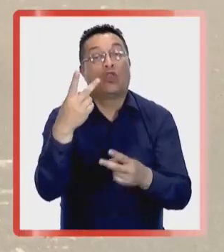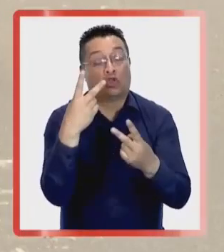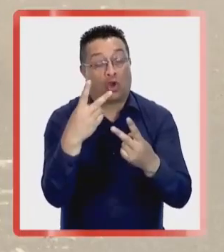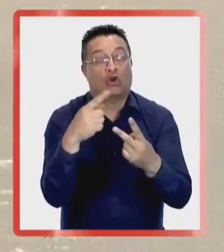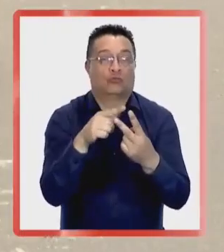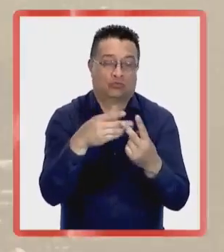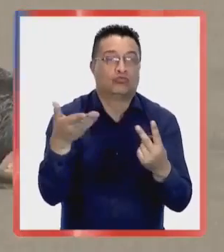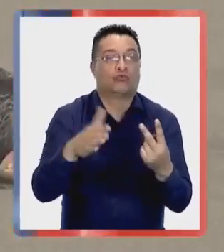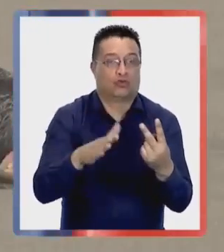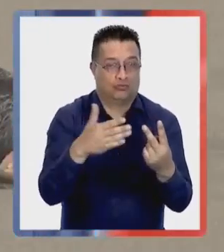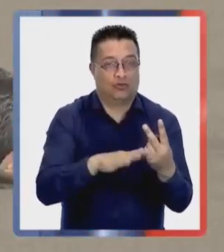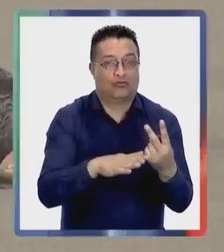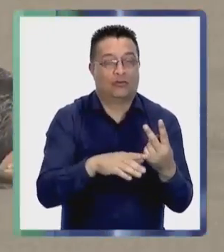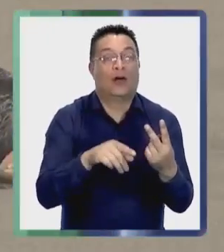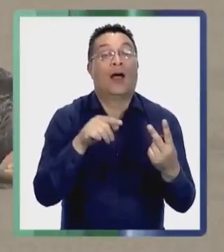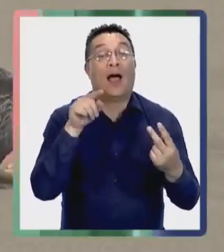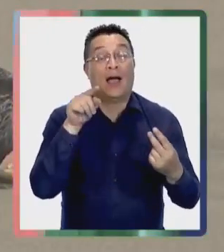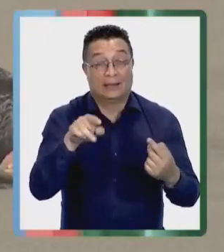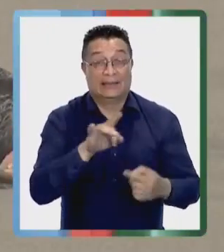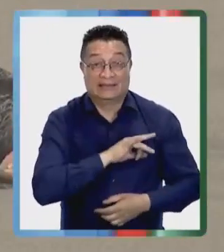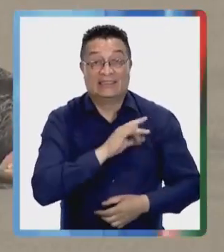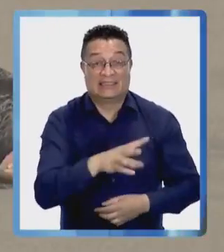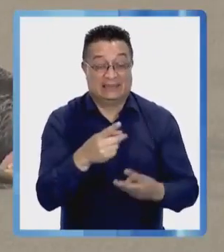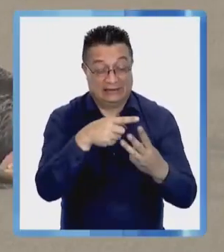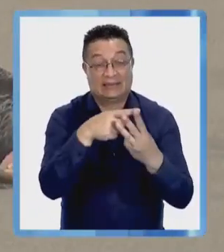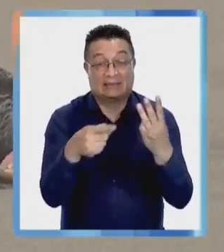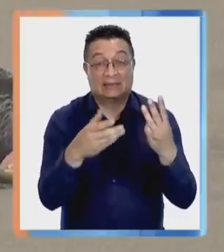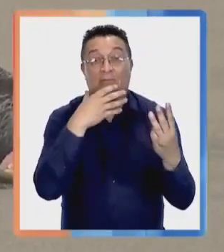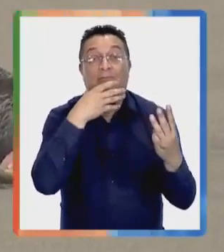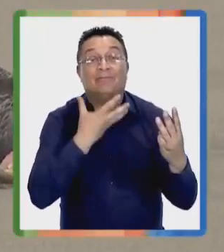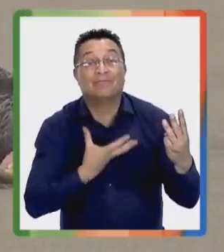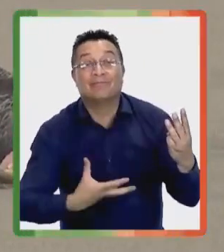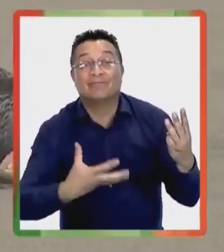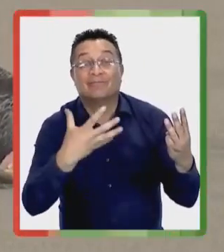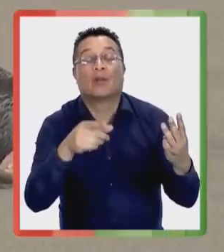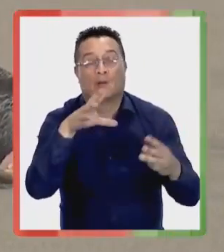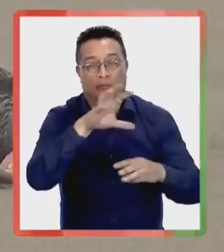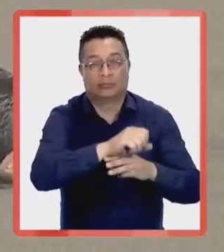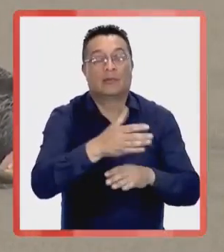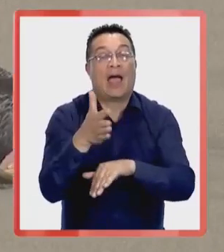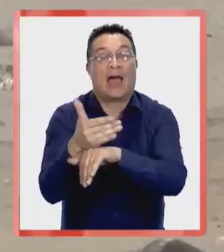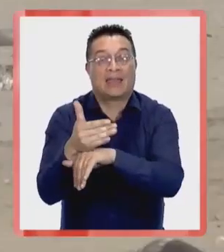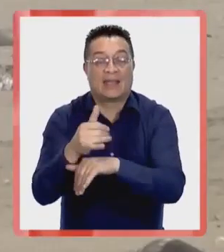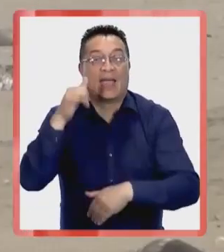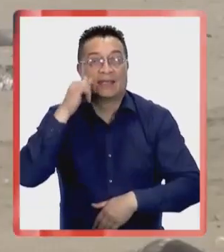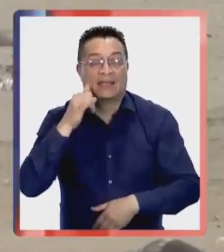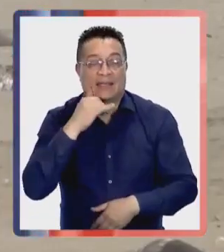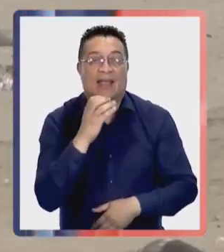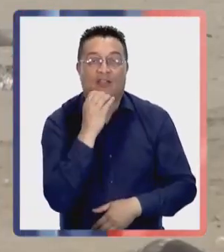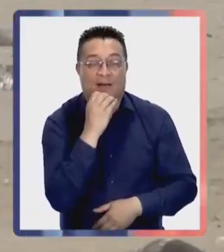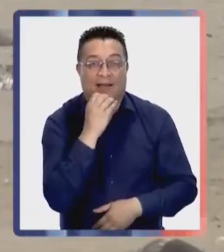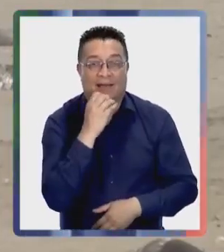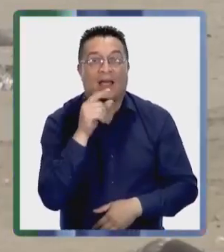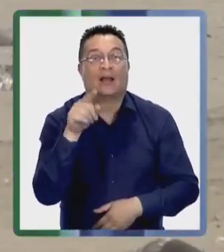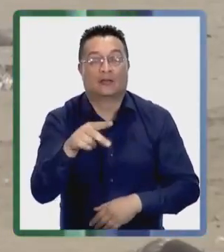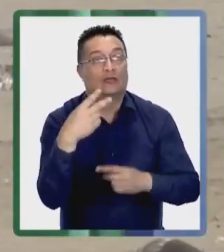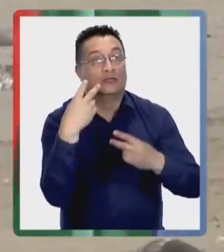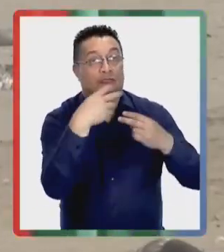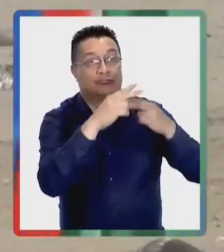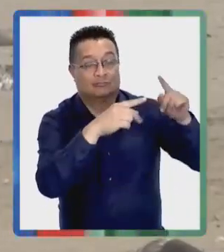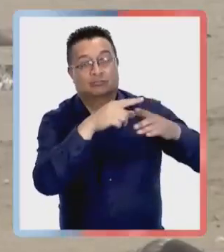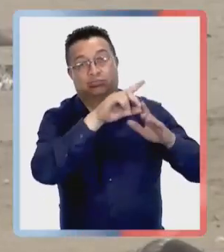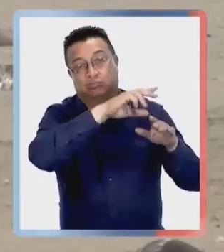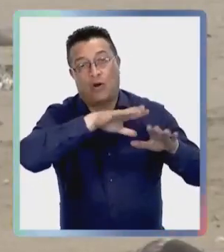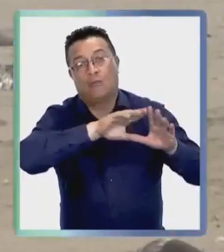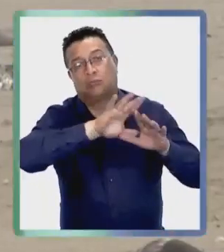7 personas infectadas y 2 de ellas fallecieron. En Chile se han encontrado 3 pelícanos contaminados en Arica, Iquique y Antofagasta.